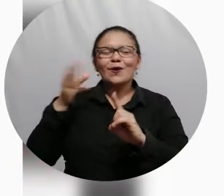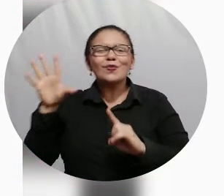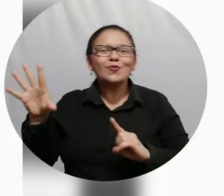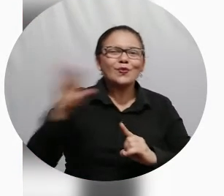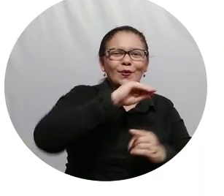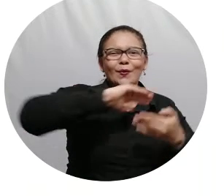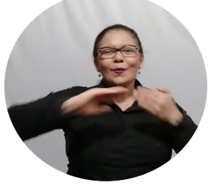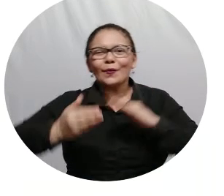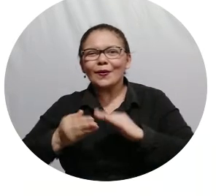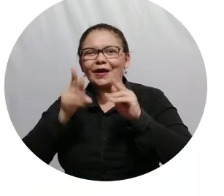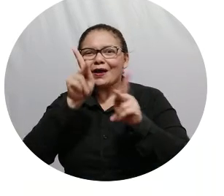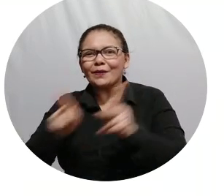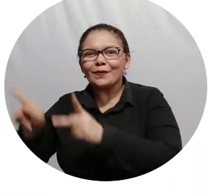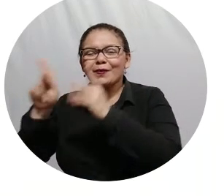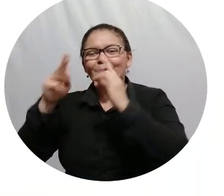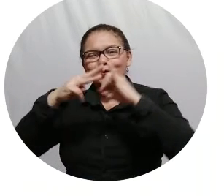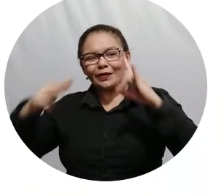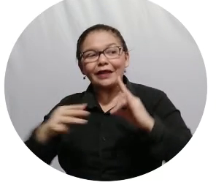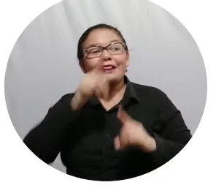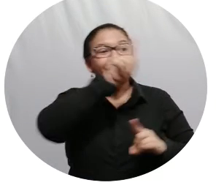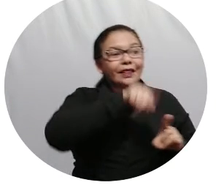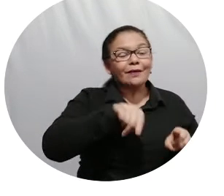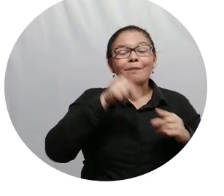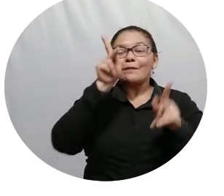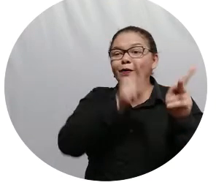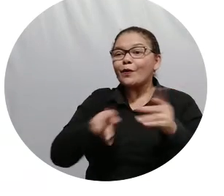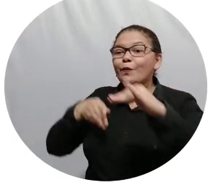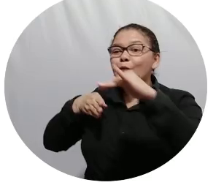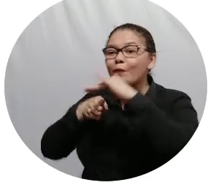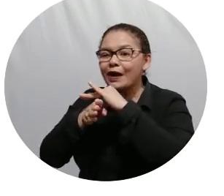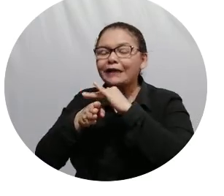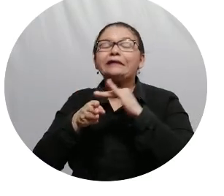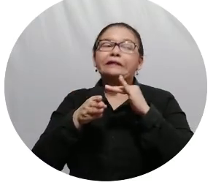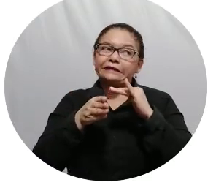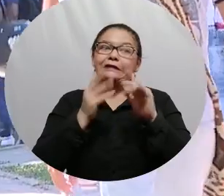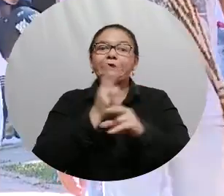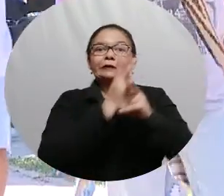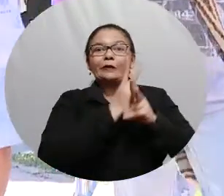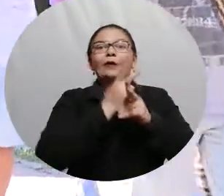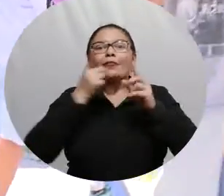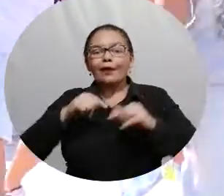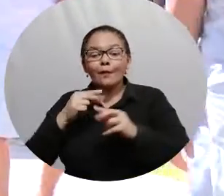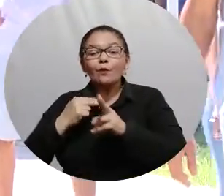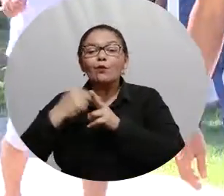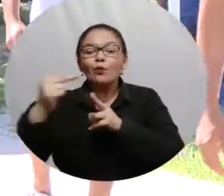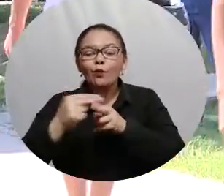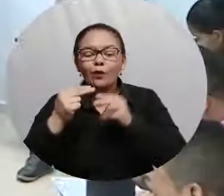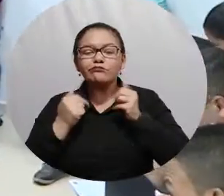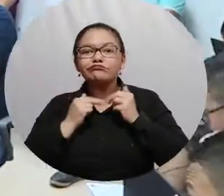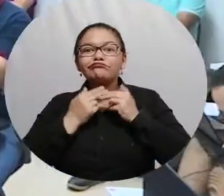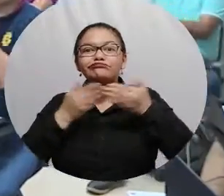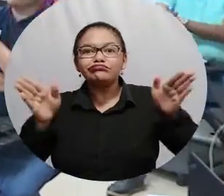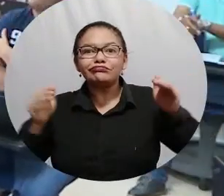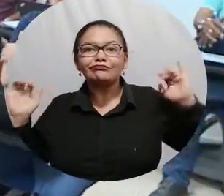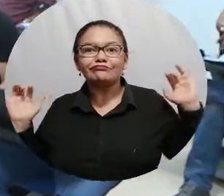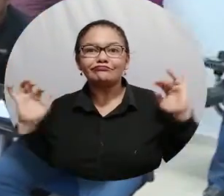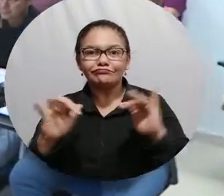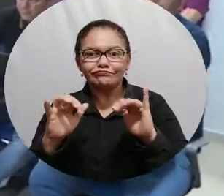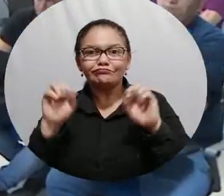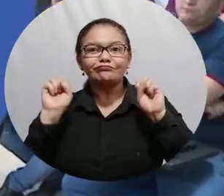la comunidad universitaria y de visitantes. Asimismo, se prepara de manera responsable para el retorno gradual a la presencialidad.